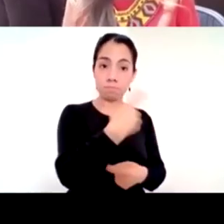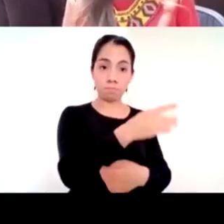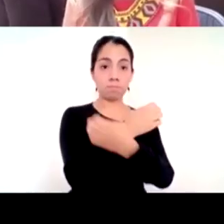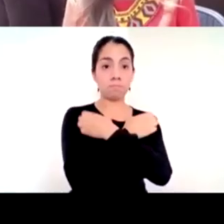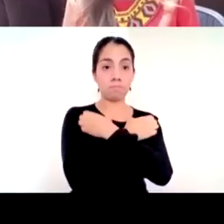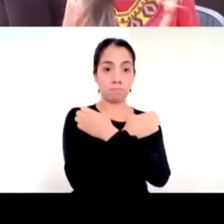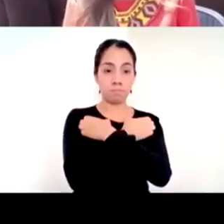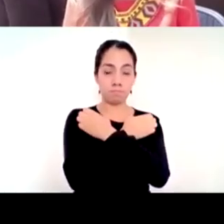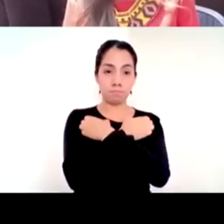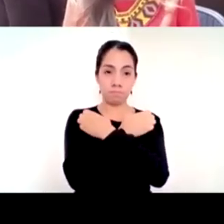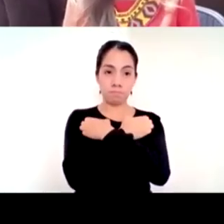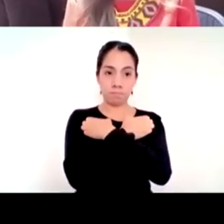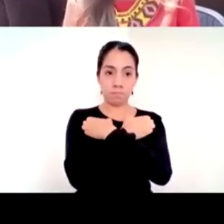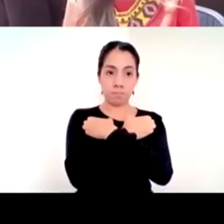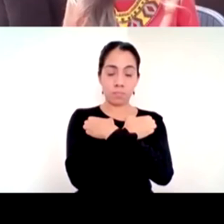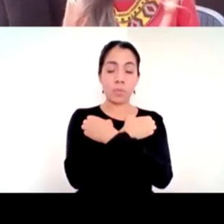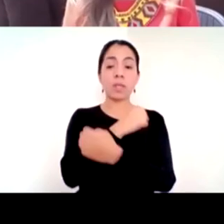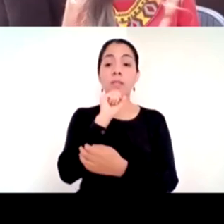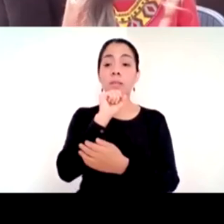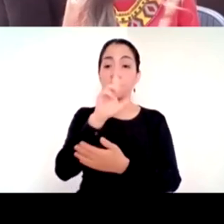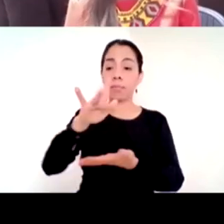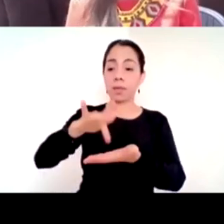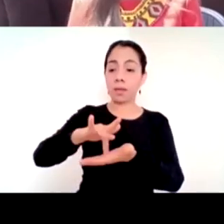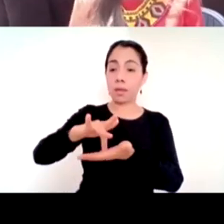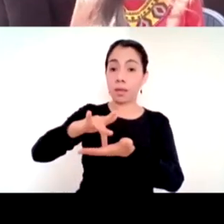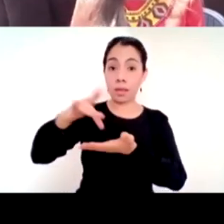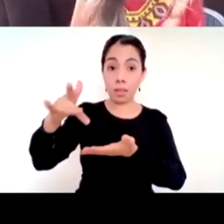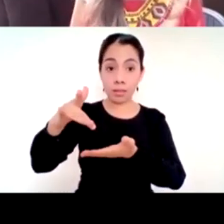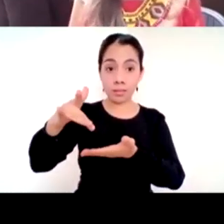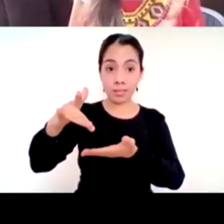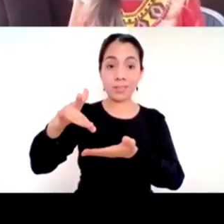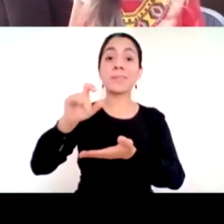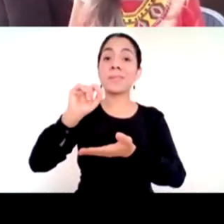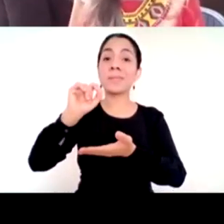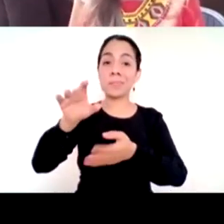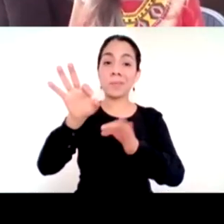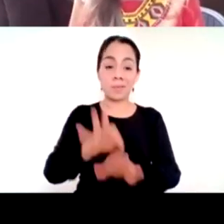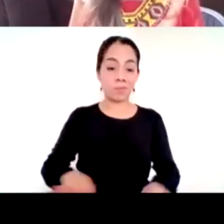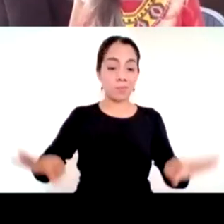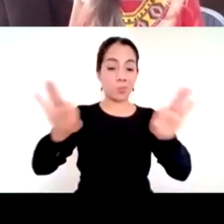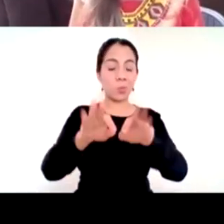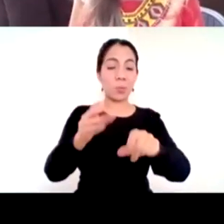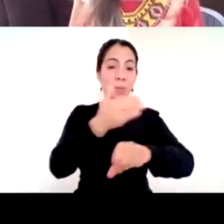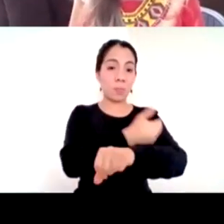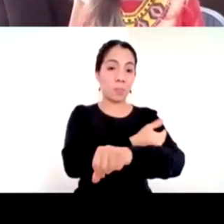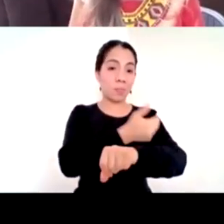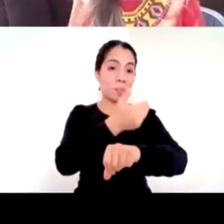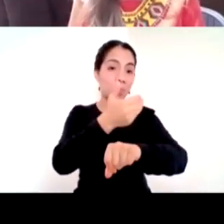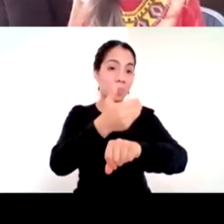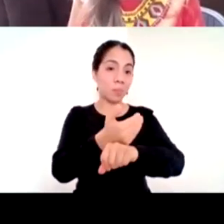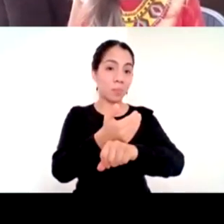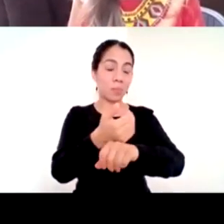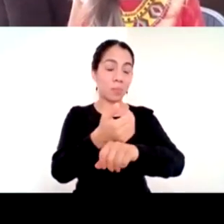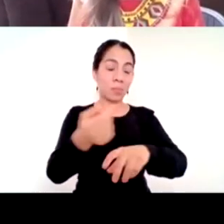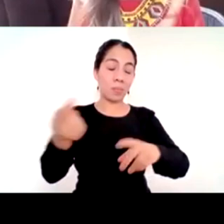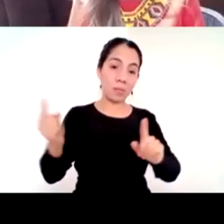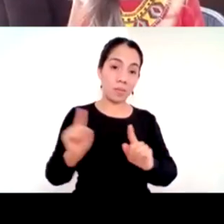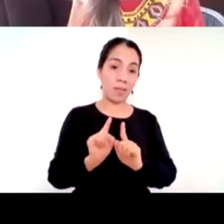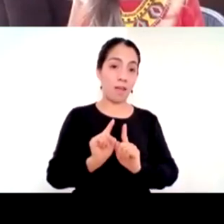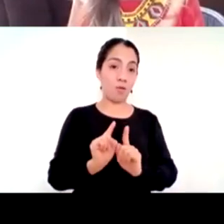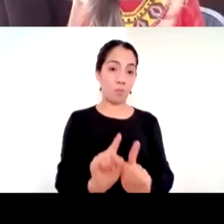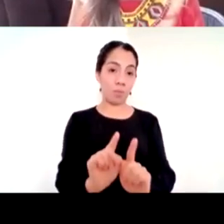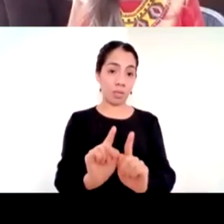acompañamiento y el acompañamiento fue clave en esta etapa en la cual y si me ayudan con la